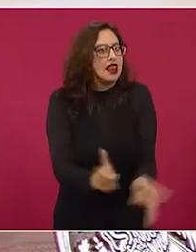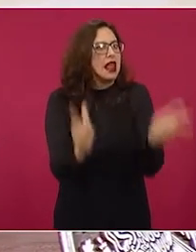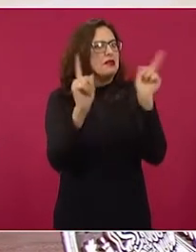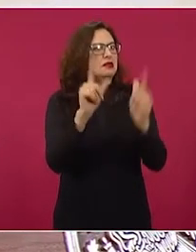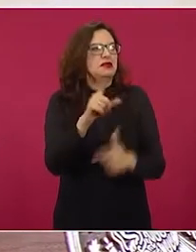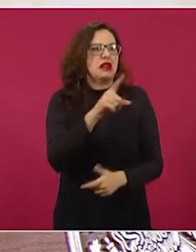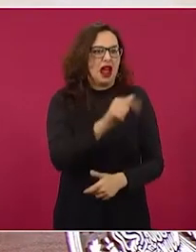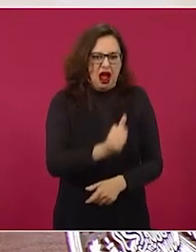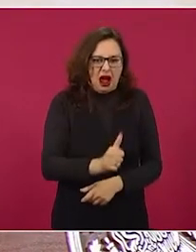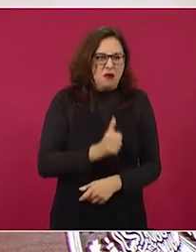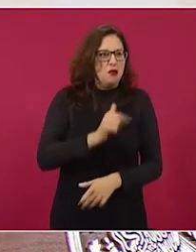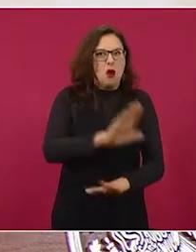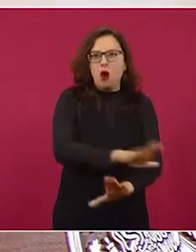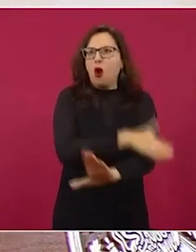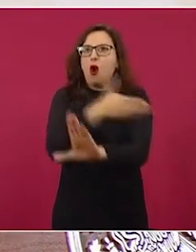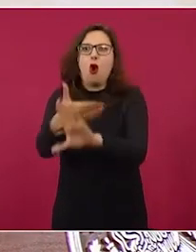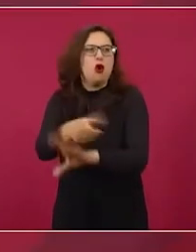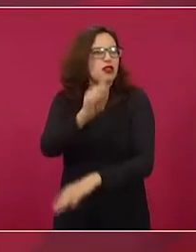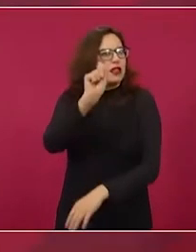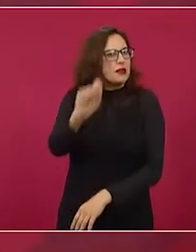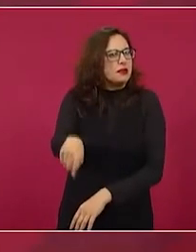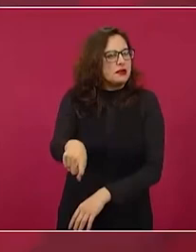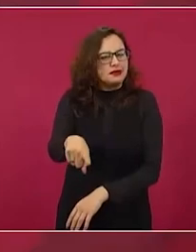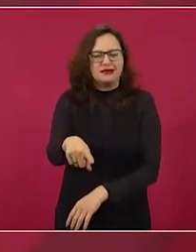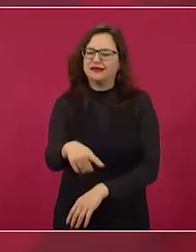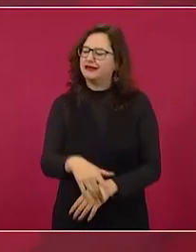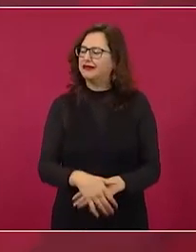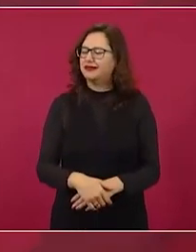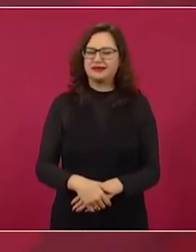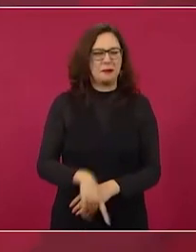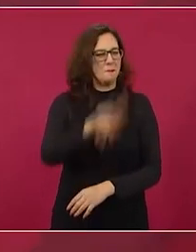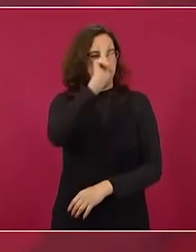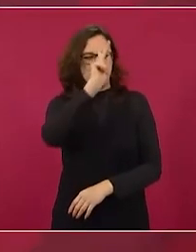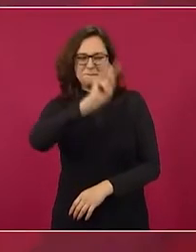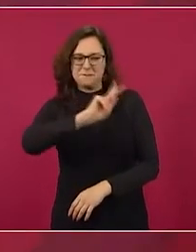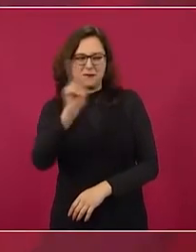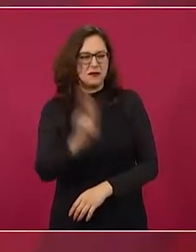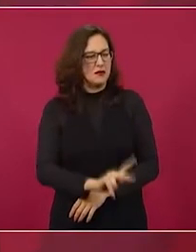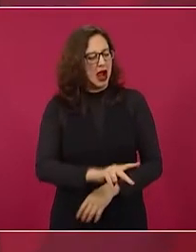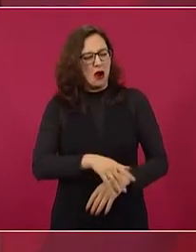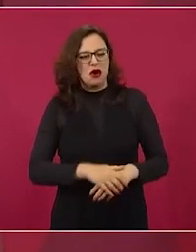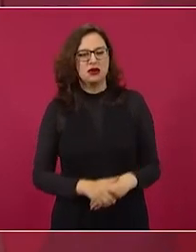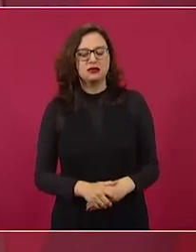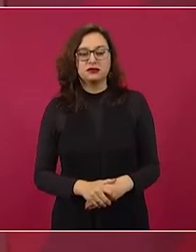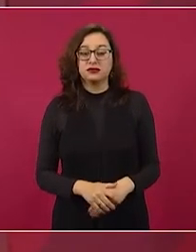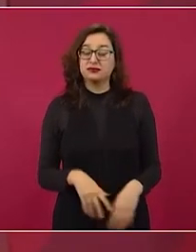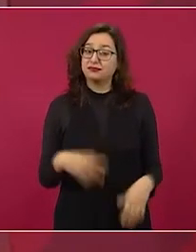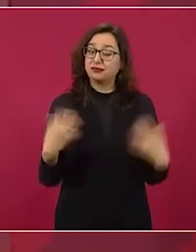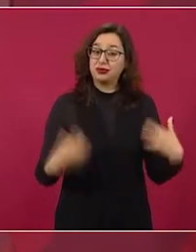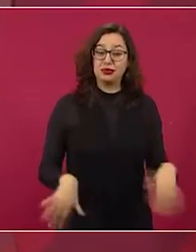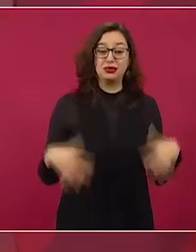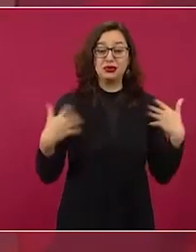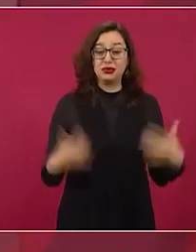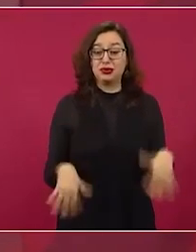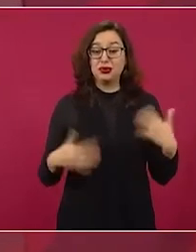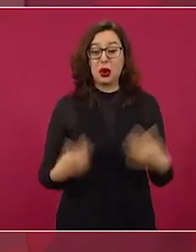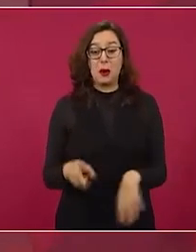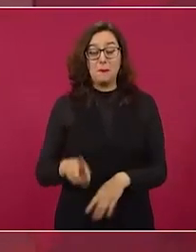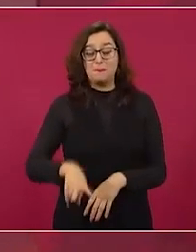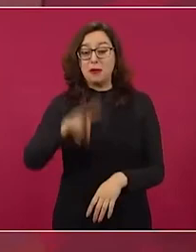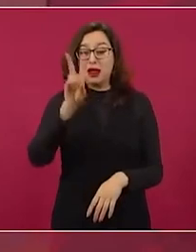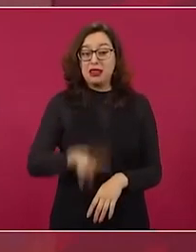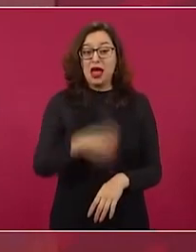han atacado tanto, como a Francisco y Madero. Y lo mismo,